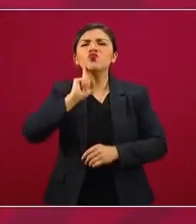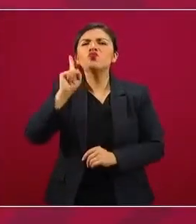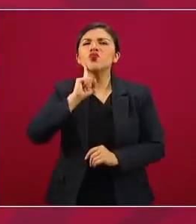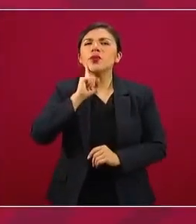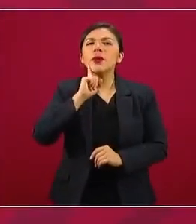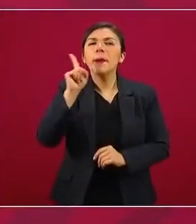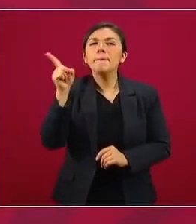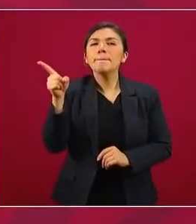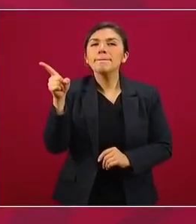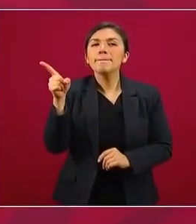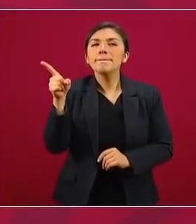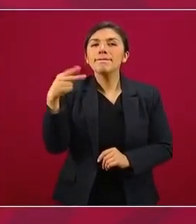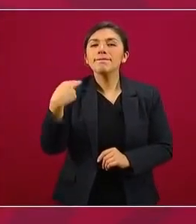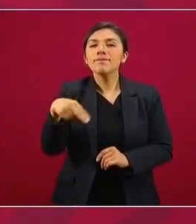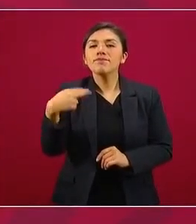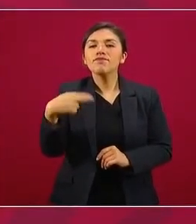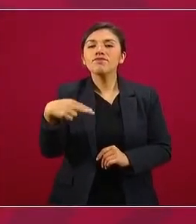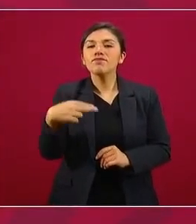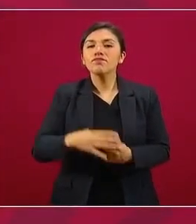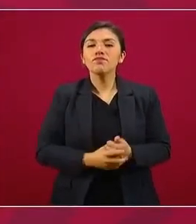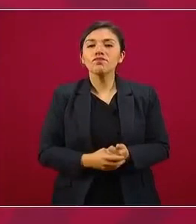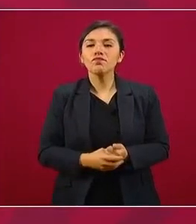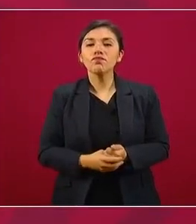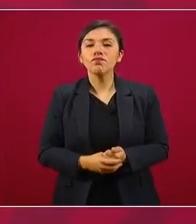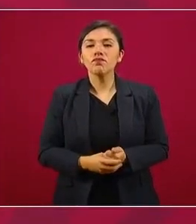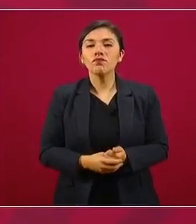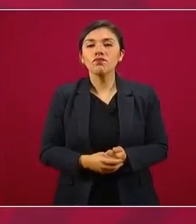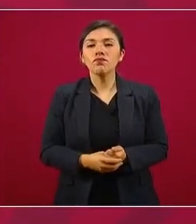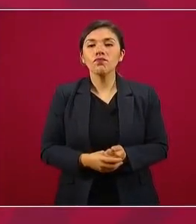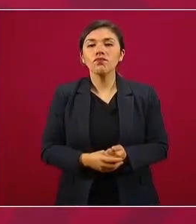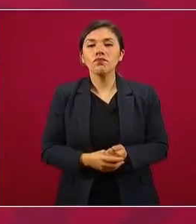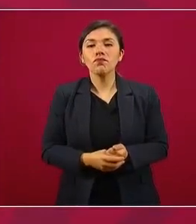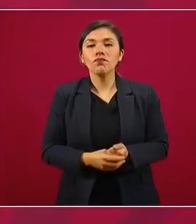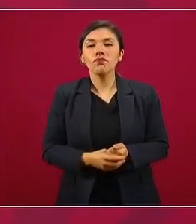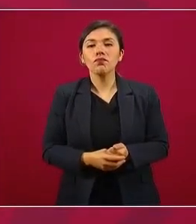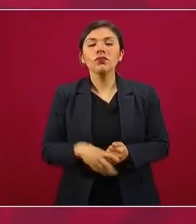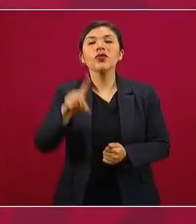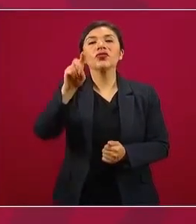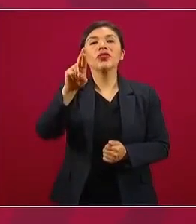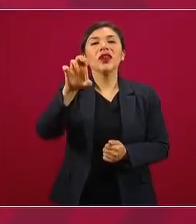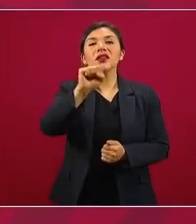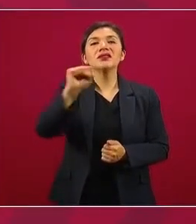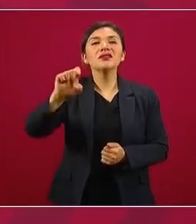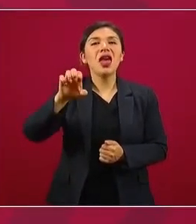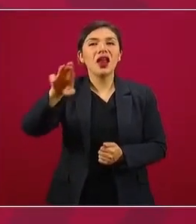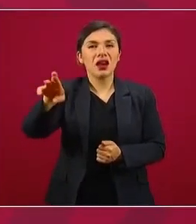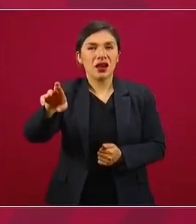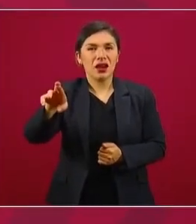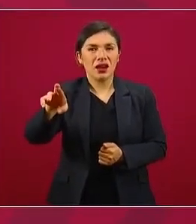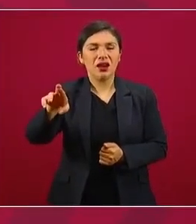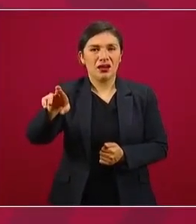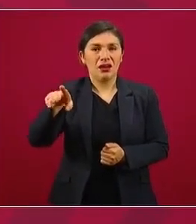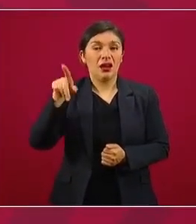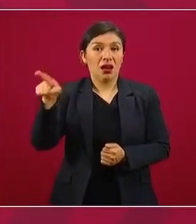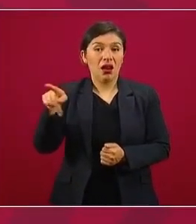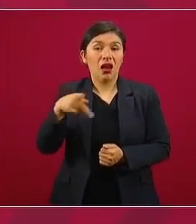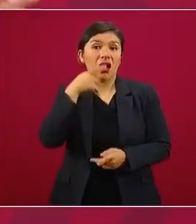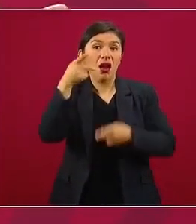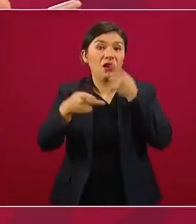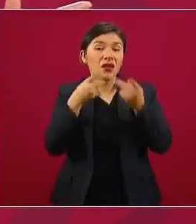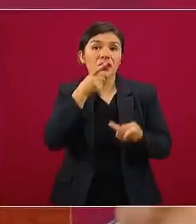Dresser, que dijo que